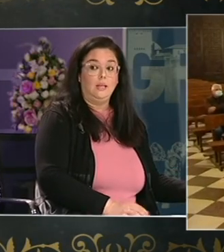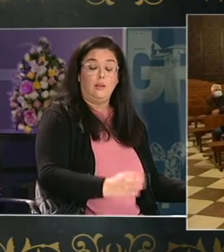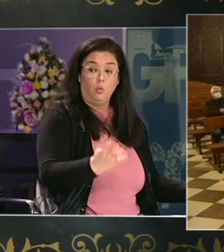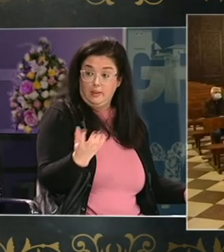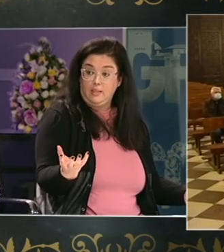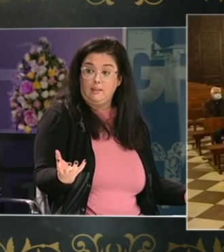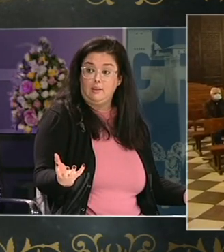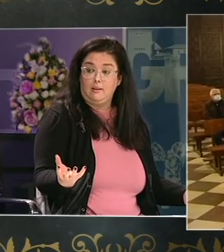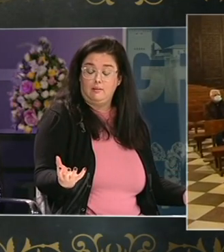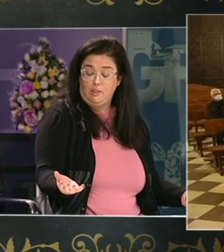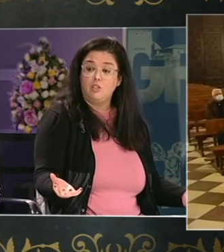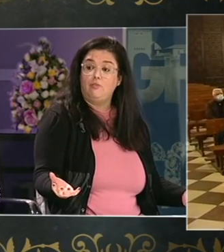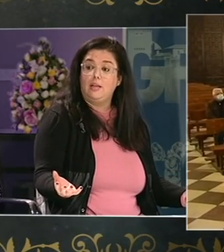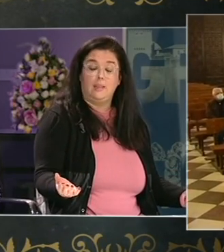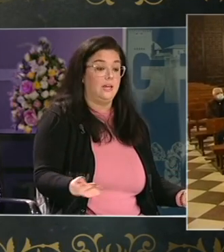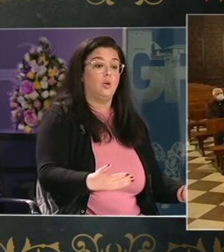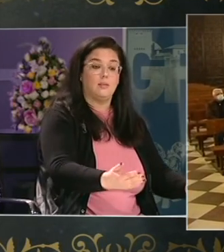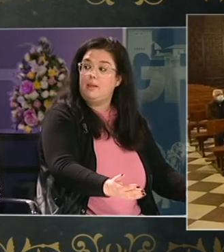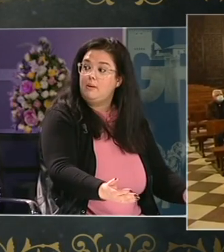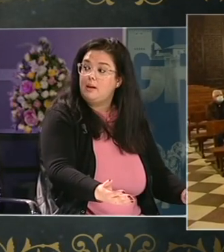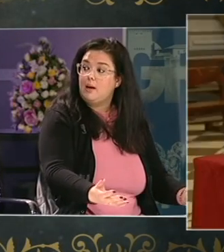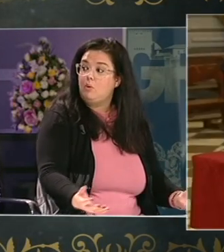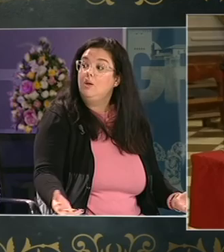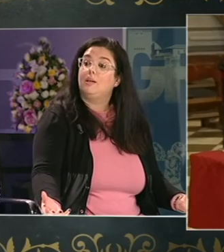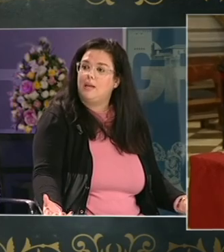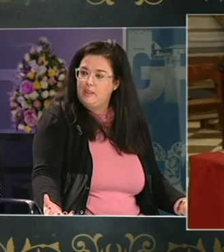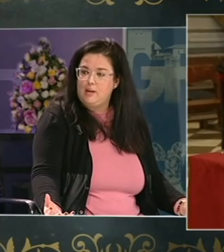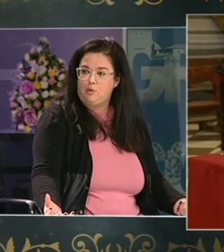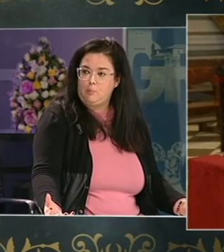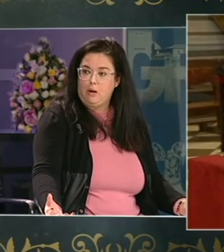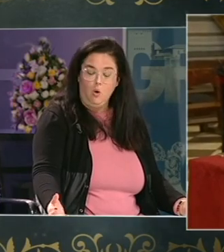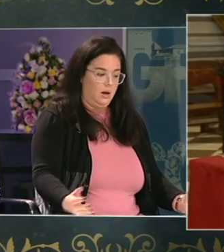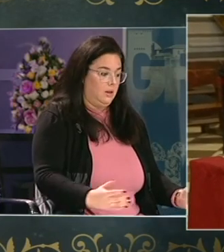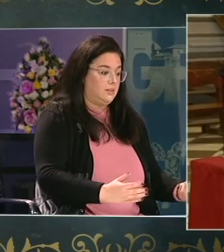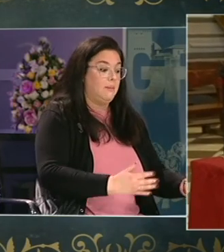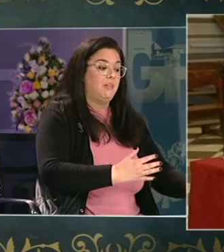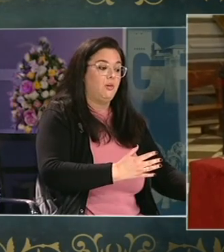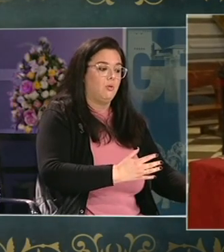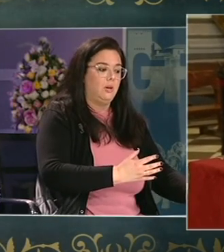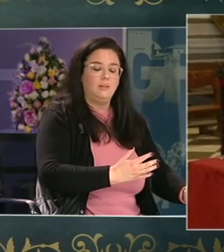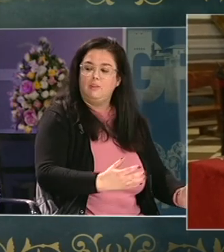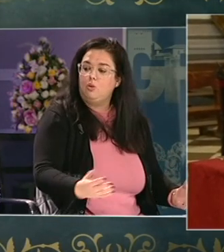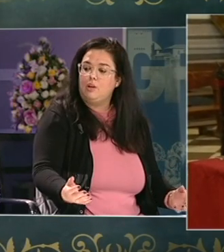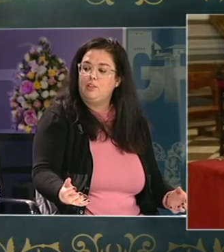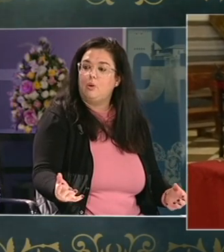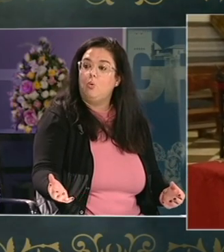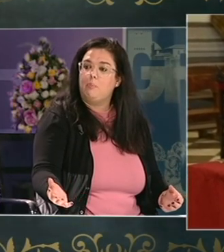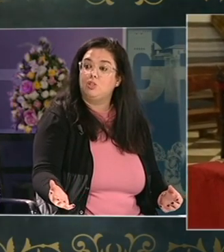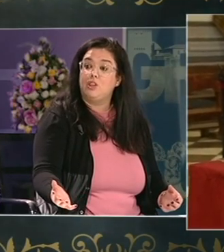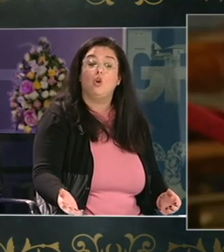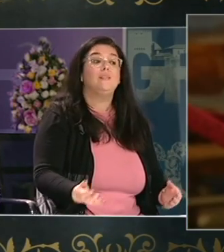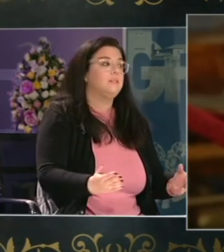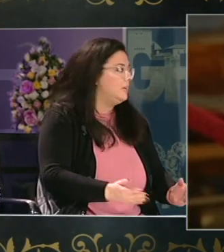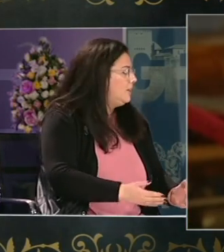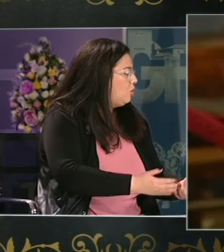y la decisión final de lo que se vaya a llevar a cabo que es del arzobispado se empezó intentando organizar una